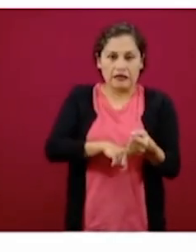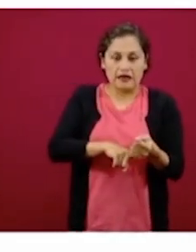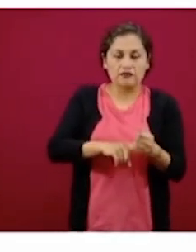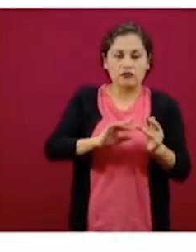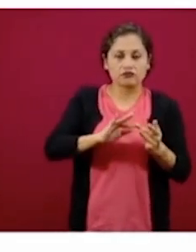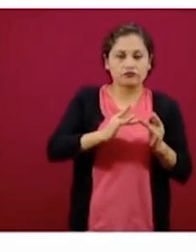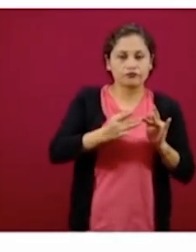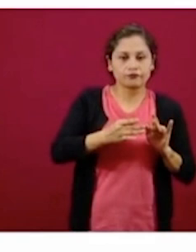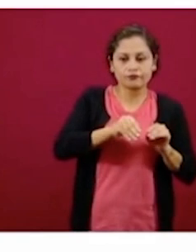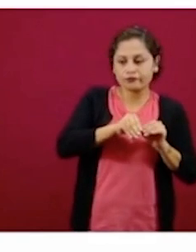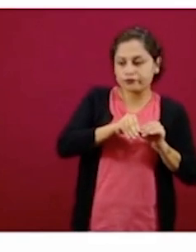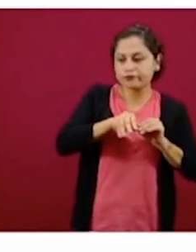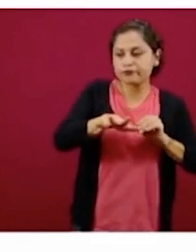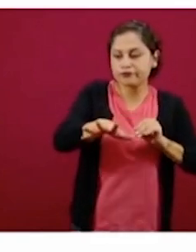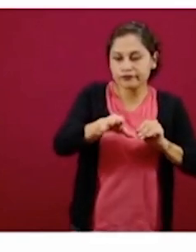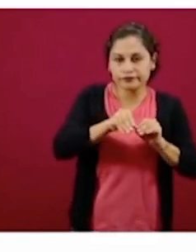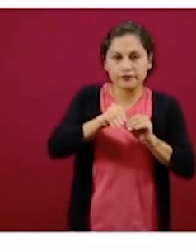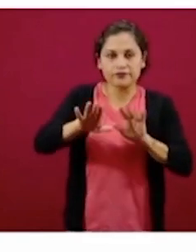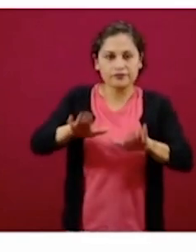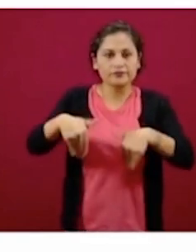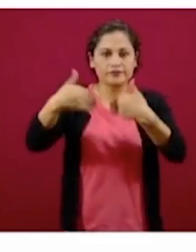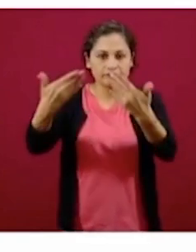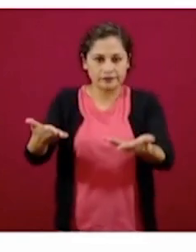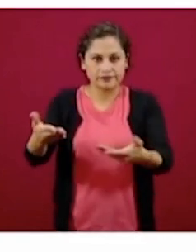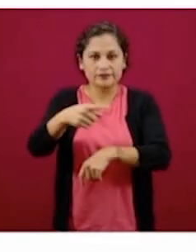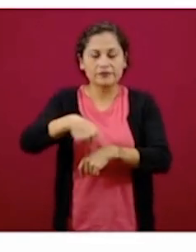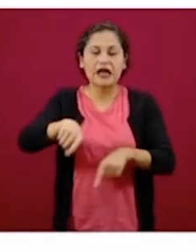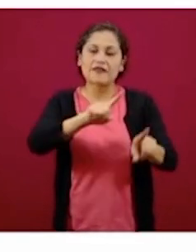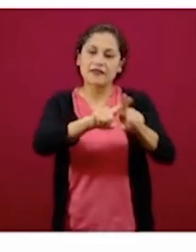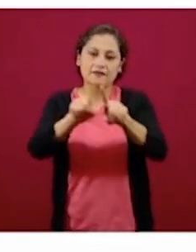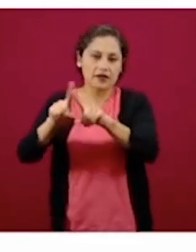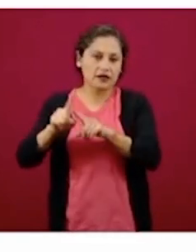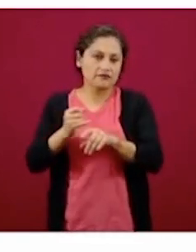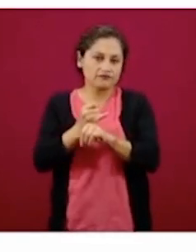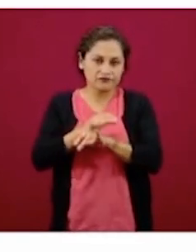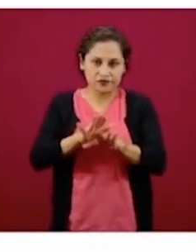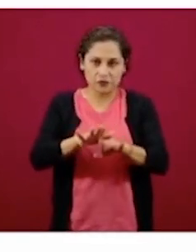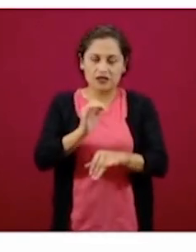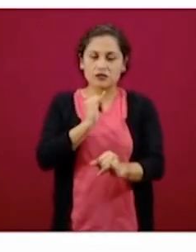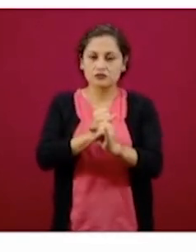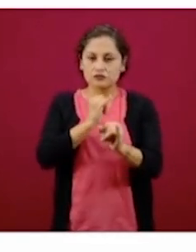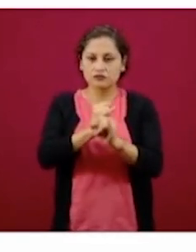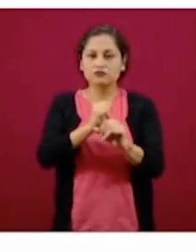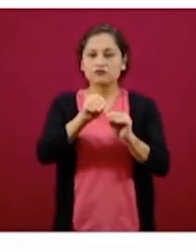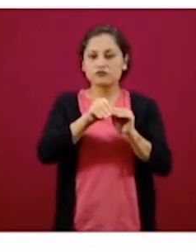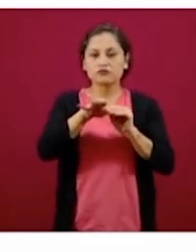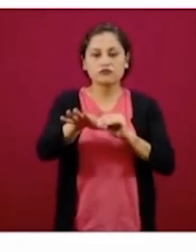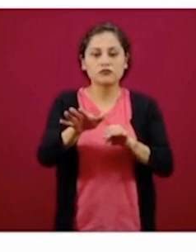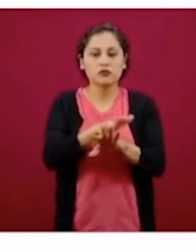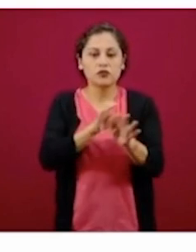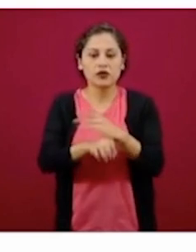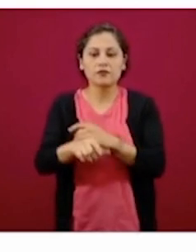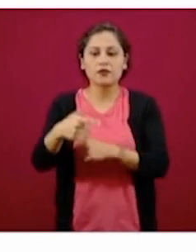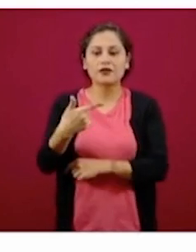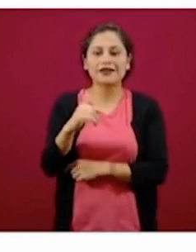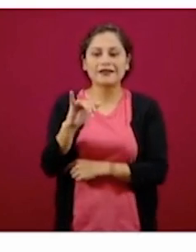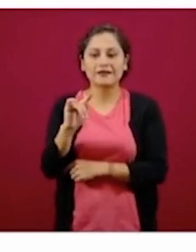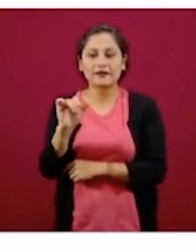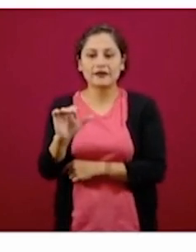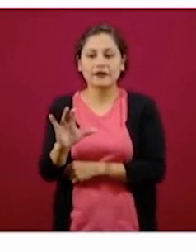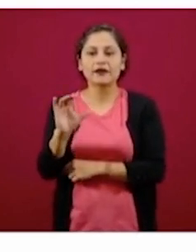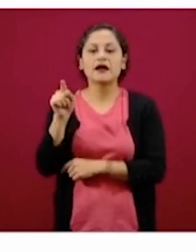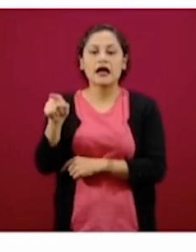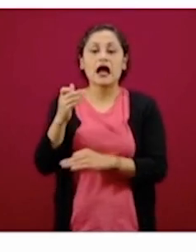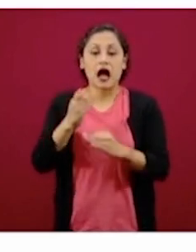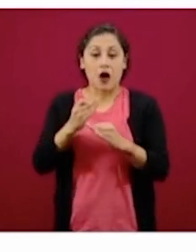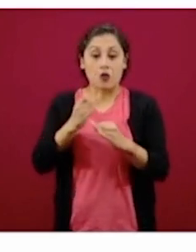las cosas que se acuerda que se puedan conectar hacia afuera de la red. Así es como JITAC, la red que actualmente funciona,